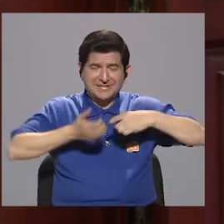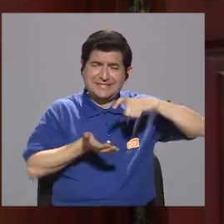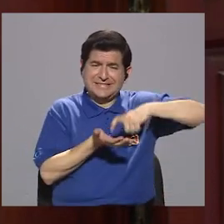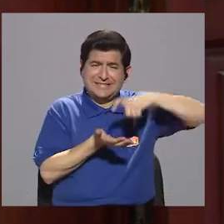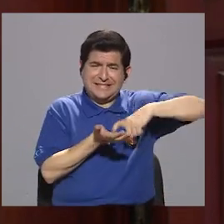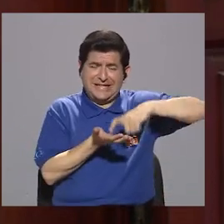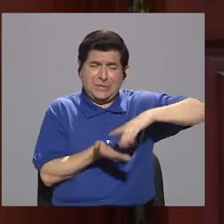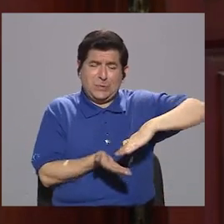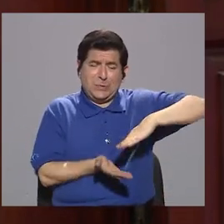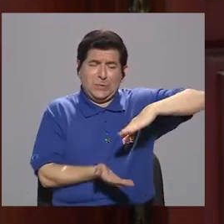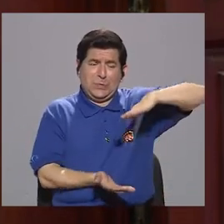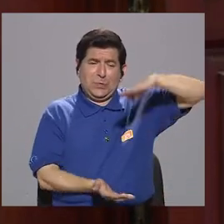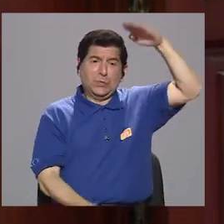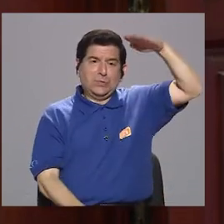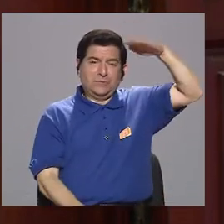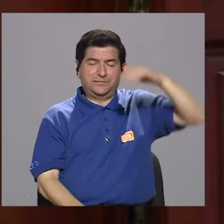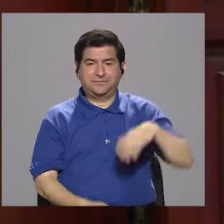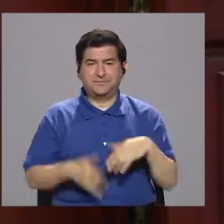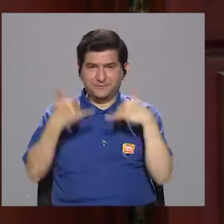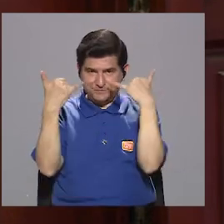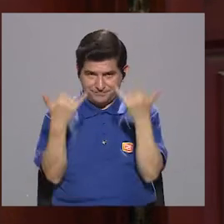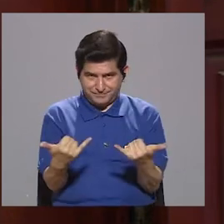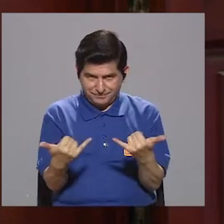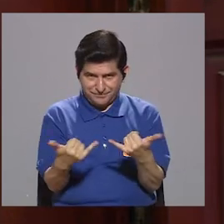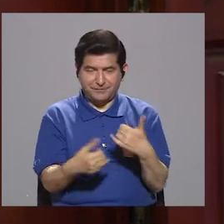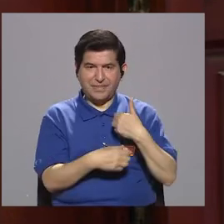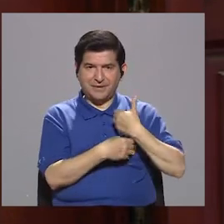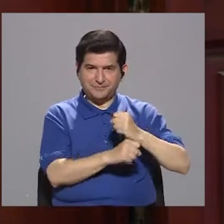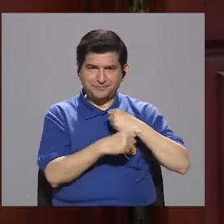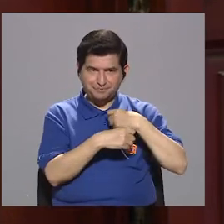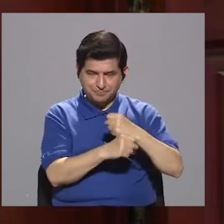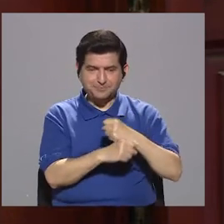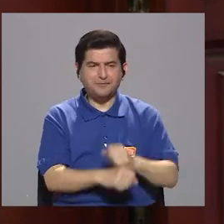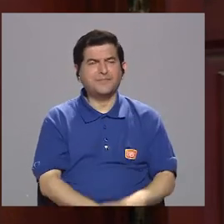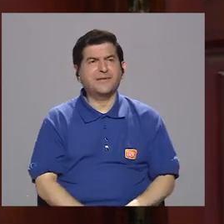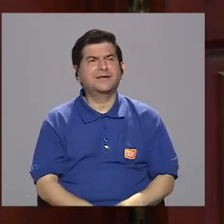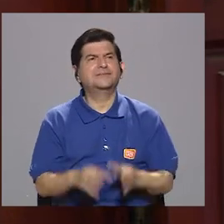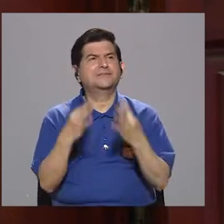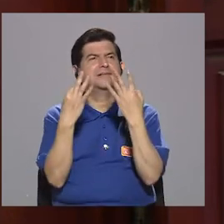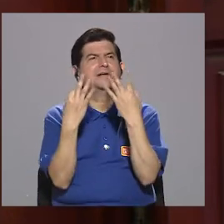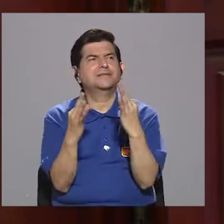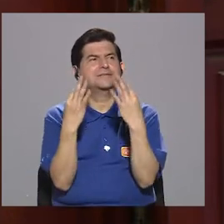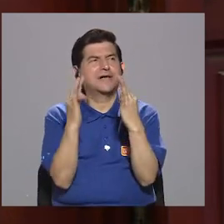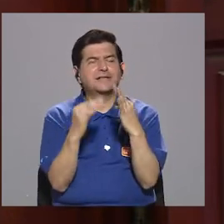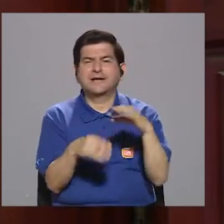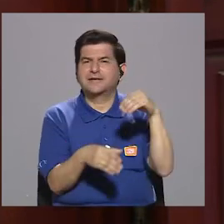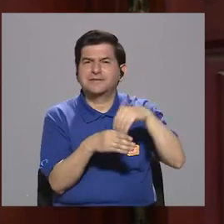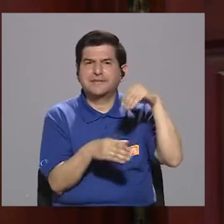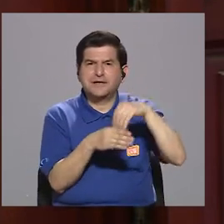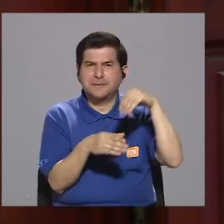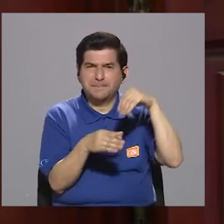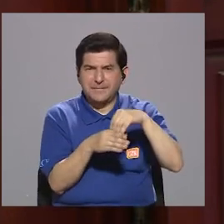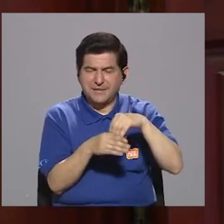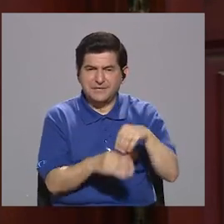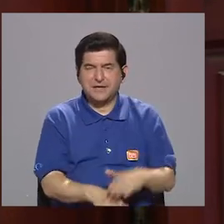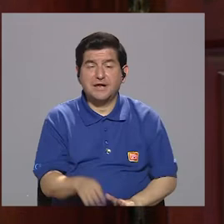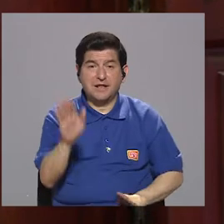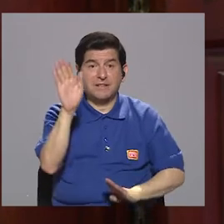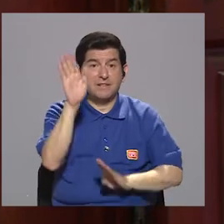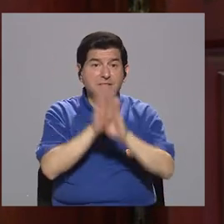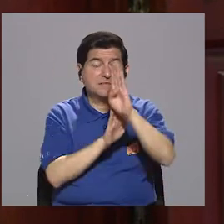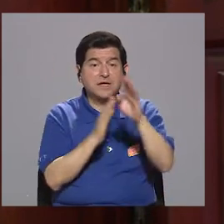morosidad sumamente alta. En este momento la municipalidad está haciendo una inversión para